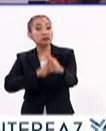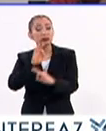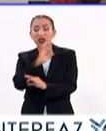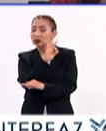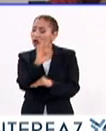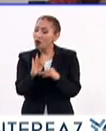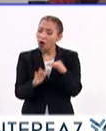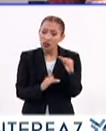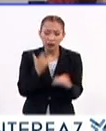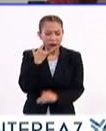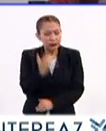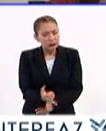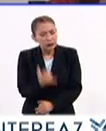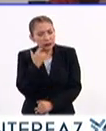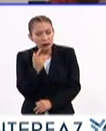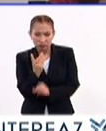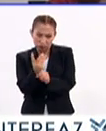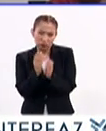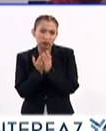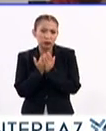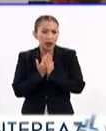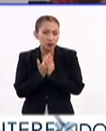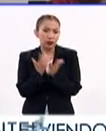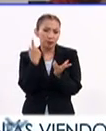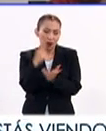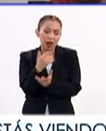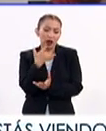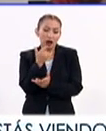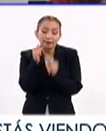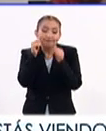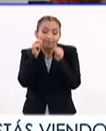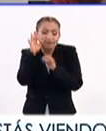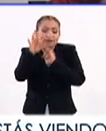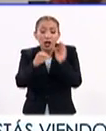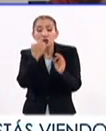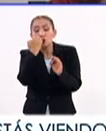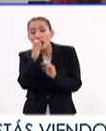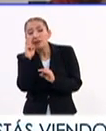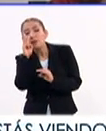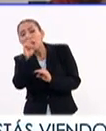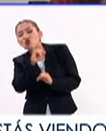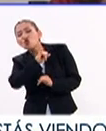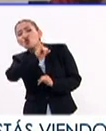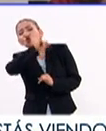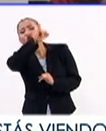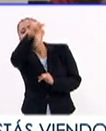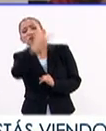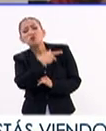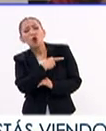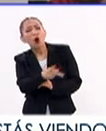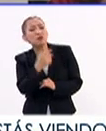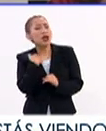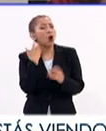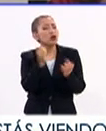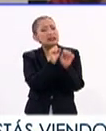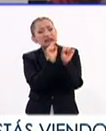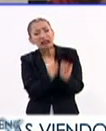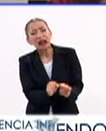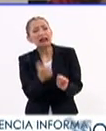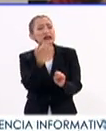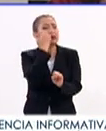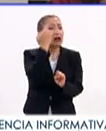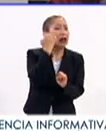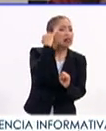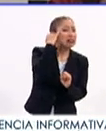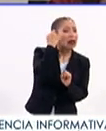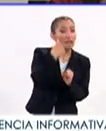todos hacer un esfuerzo y los invitamos a hacer un esfuerzo de atender las escuelas marginadas, las escuelas alejadas, las escuelas